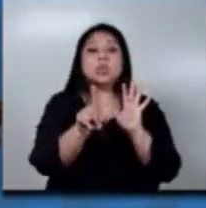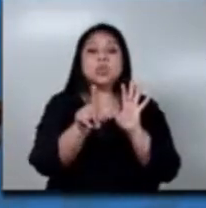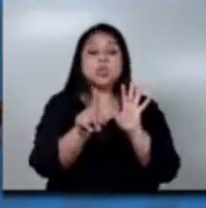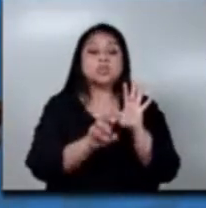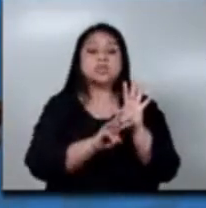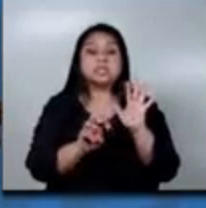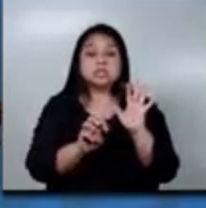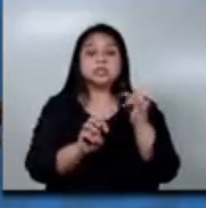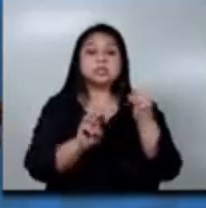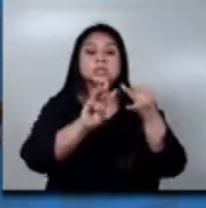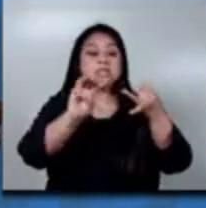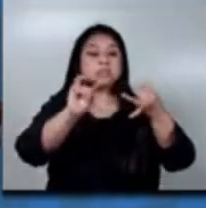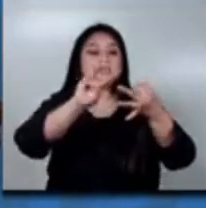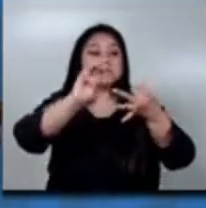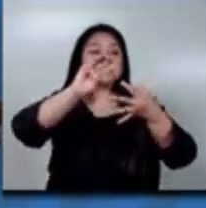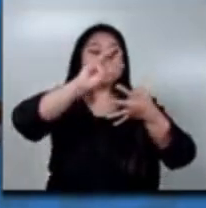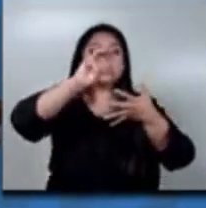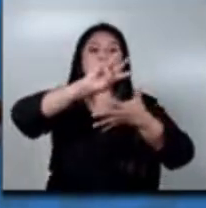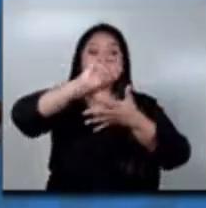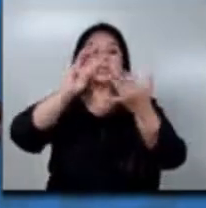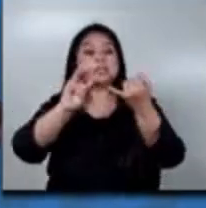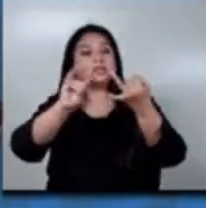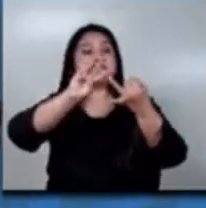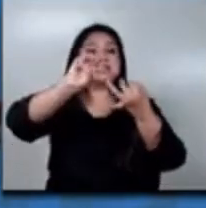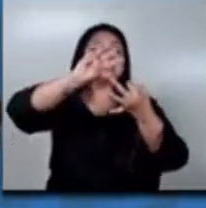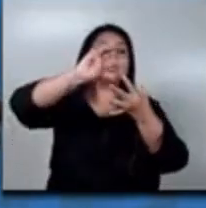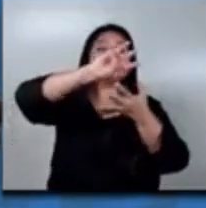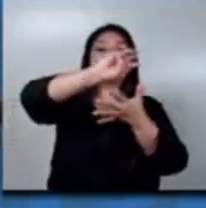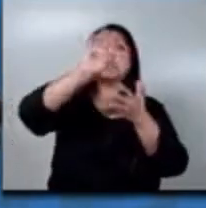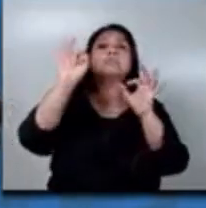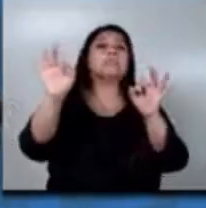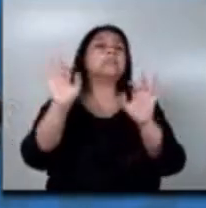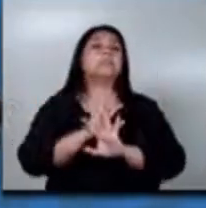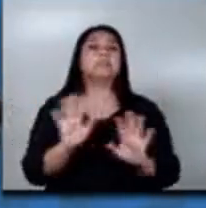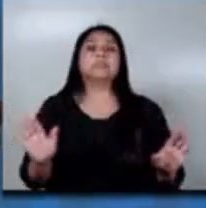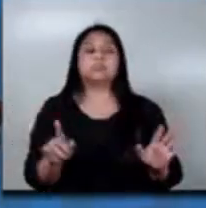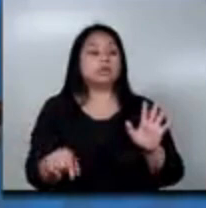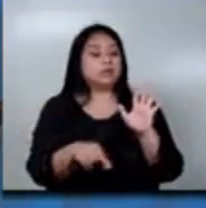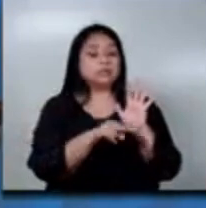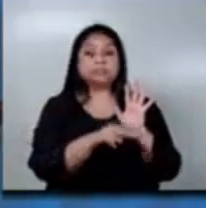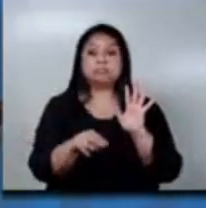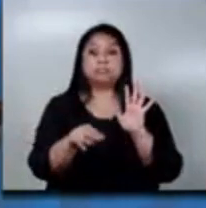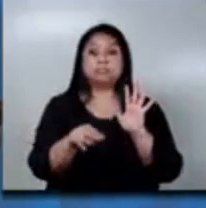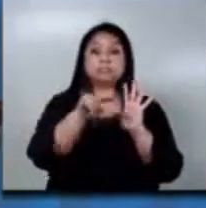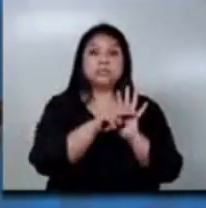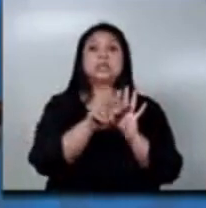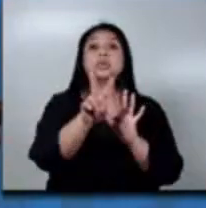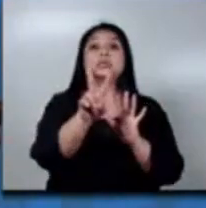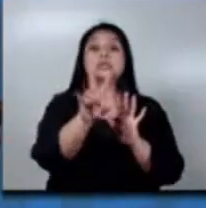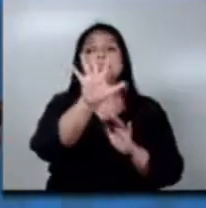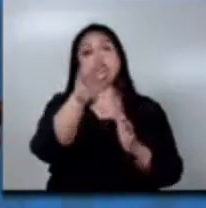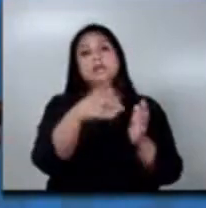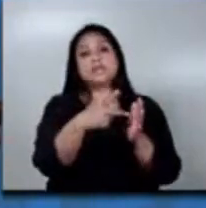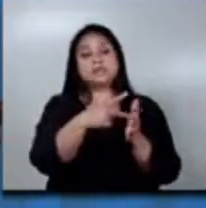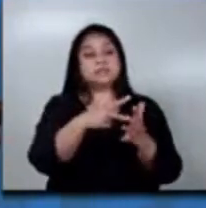quetzales. Puede activarse un nivel 2 por 5 veces y él recibiría 600 quetzales cada vez.